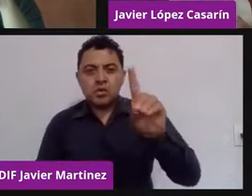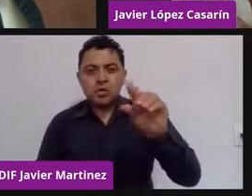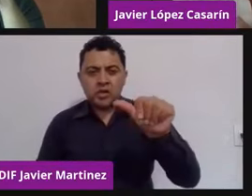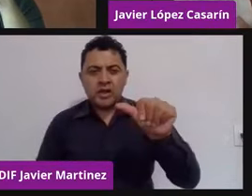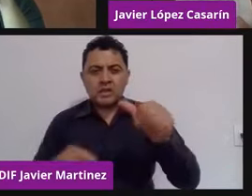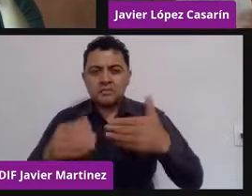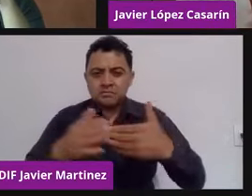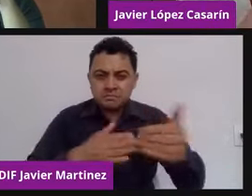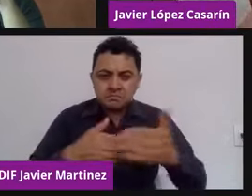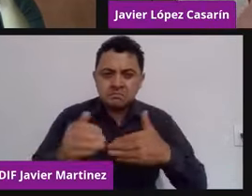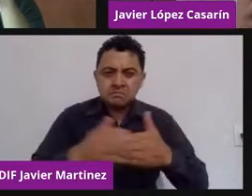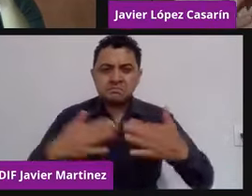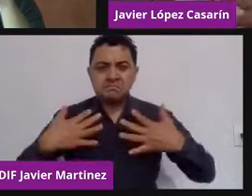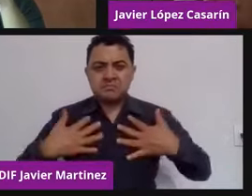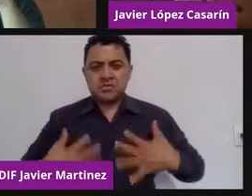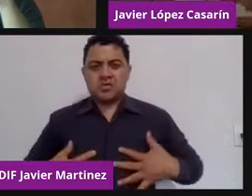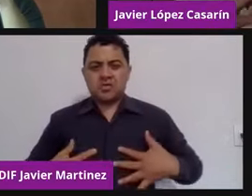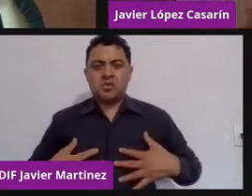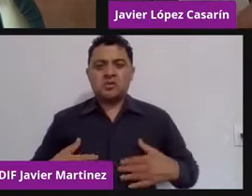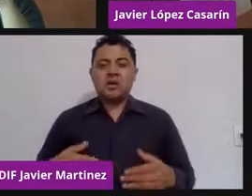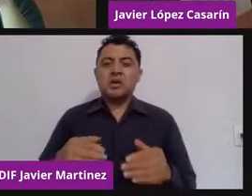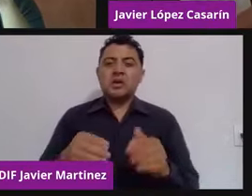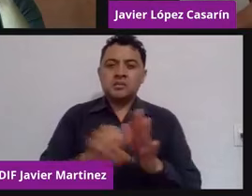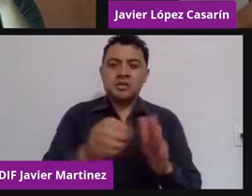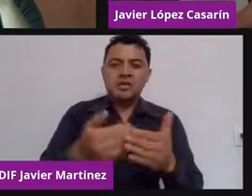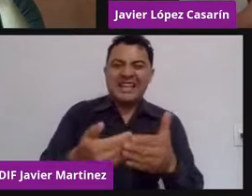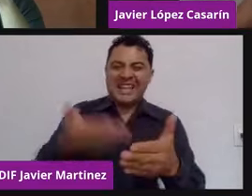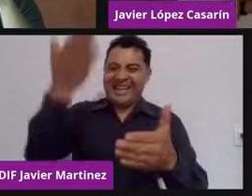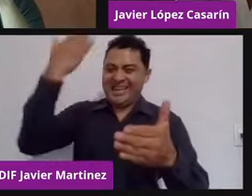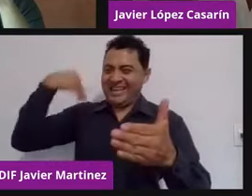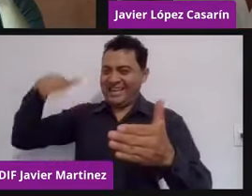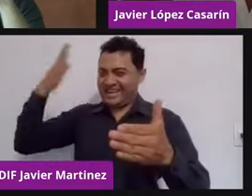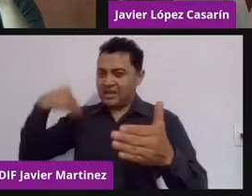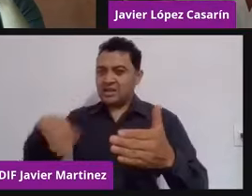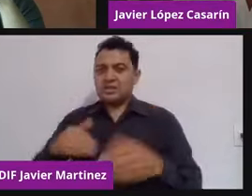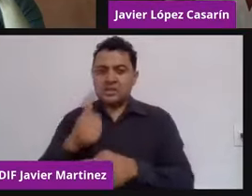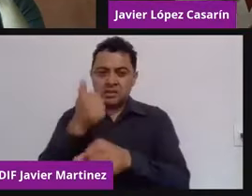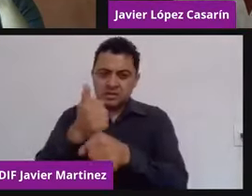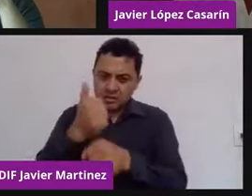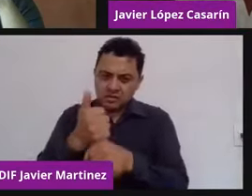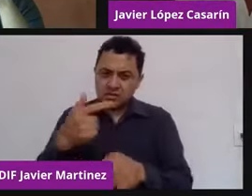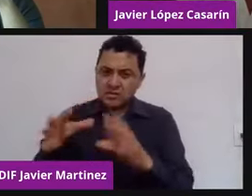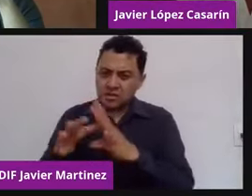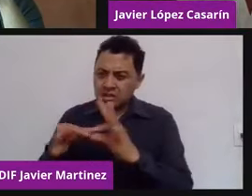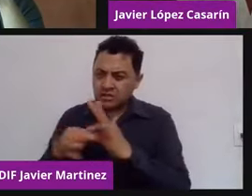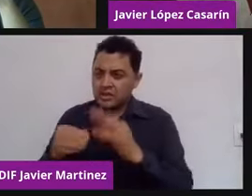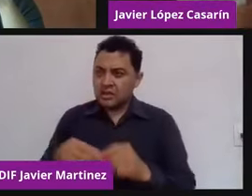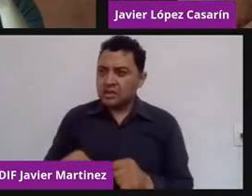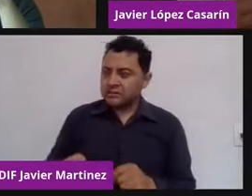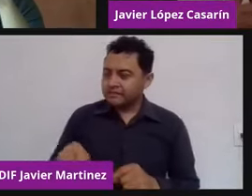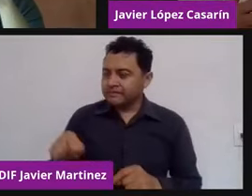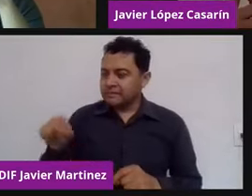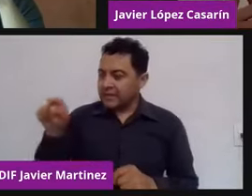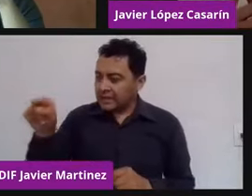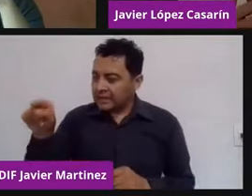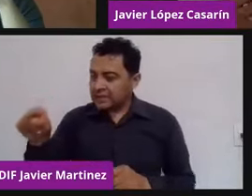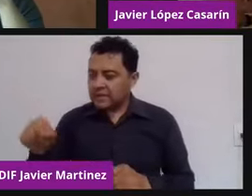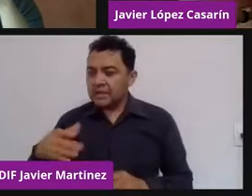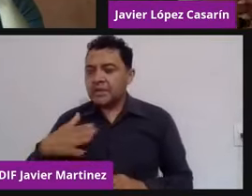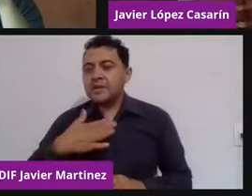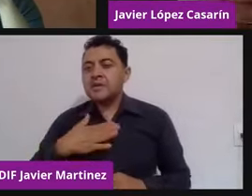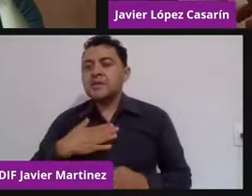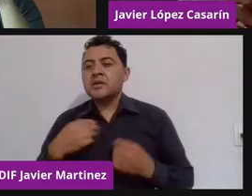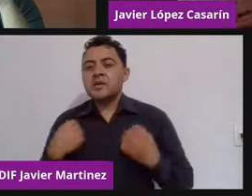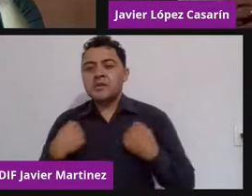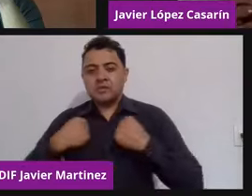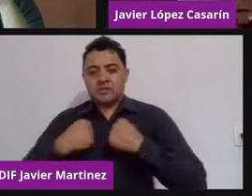Eso ya no se escucha porque las modas se hacen casi por temporada. Son mucho más económicos, pero son por temporada